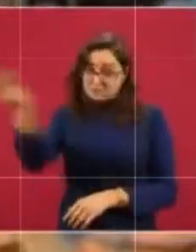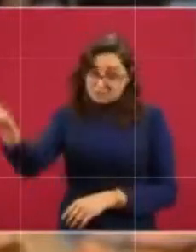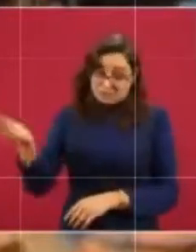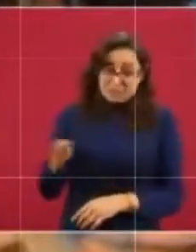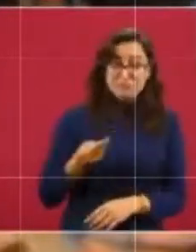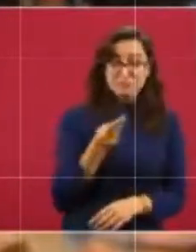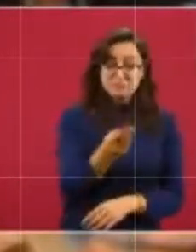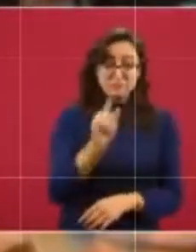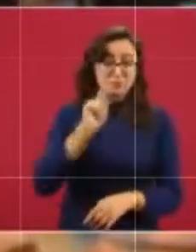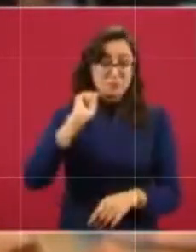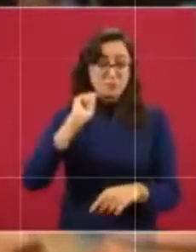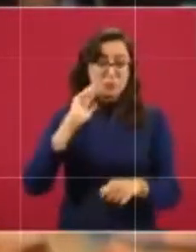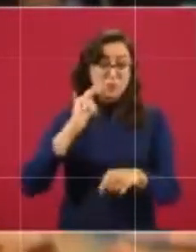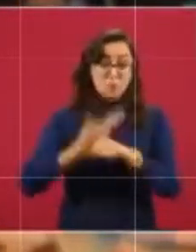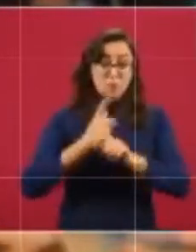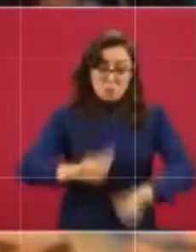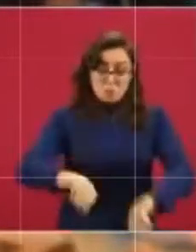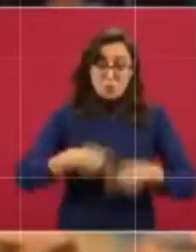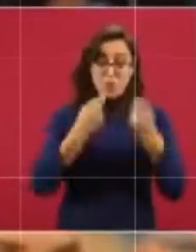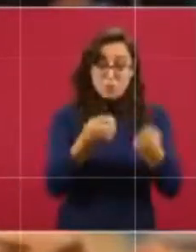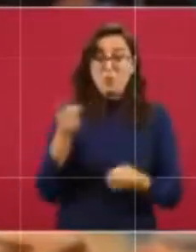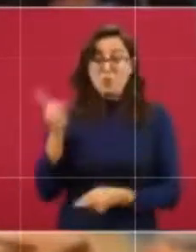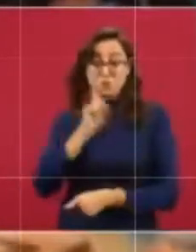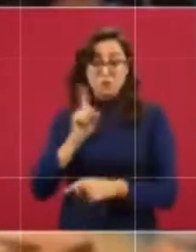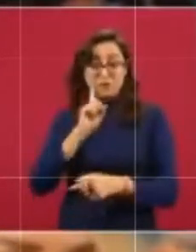en su condición de fotoperiodista.